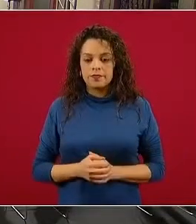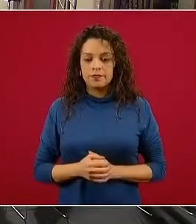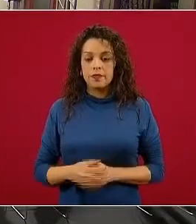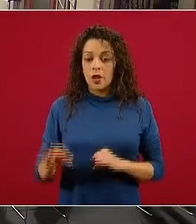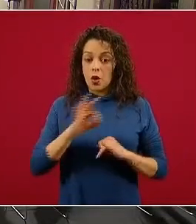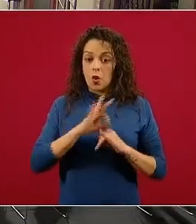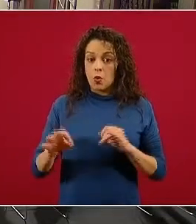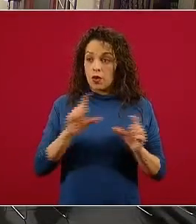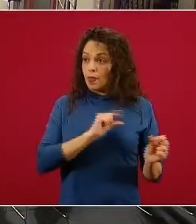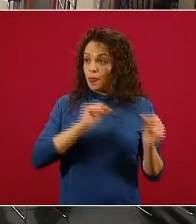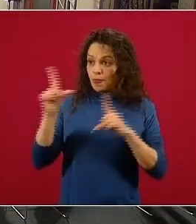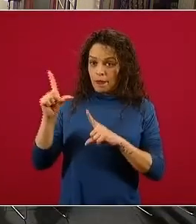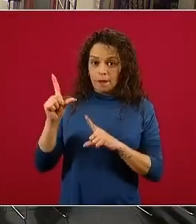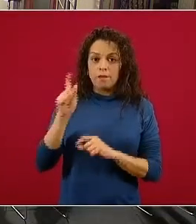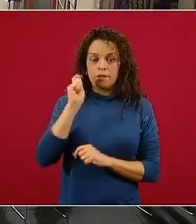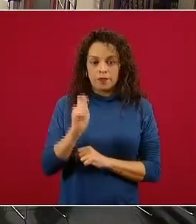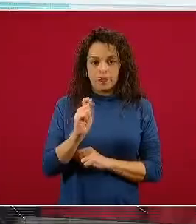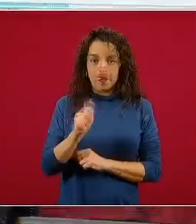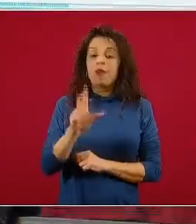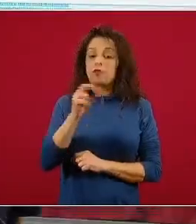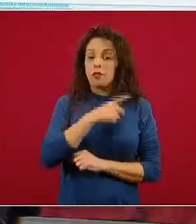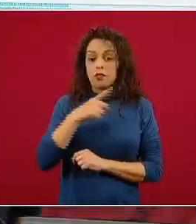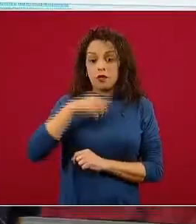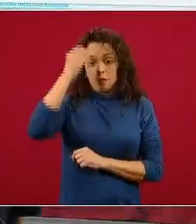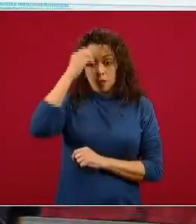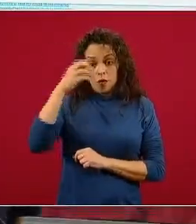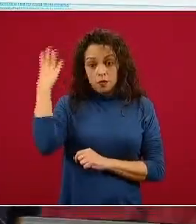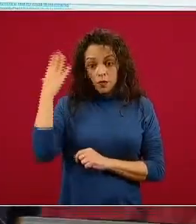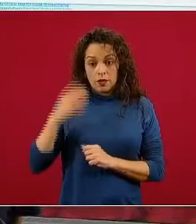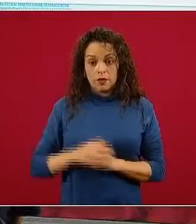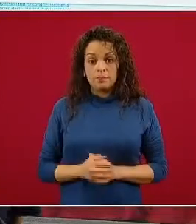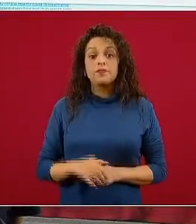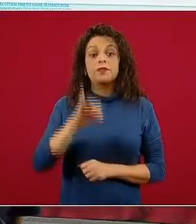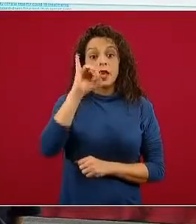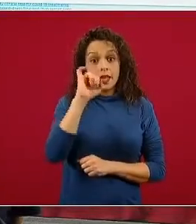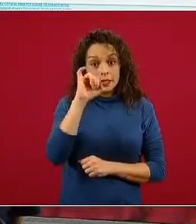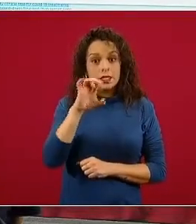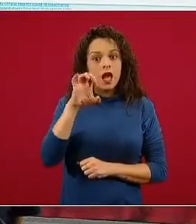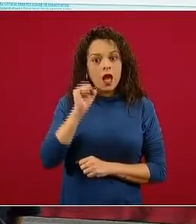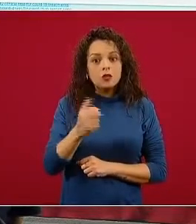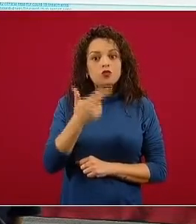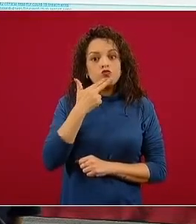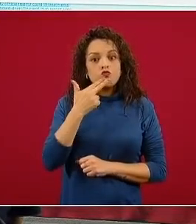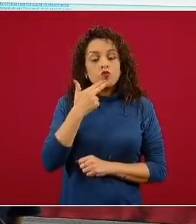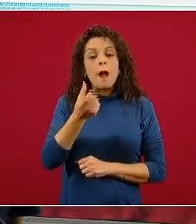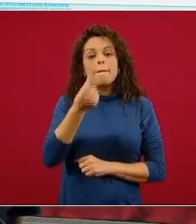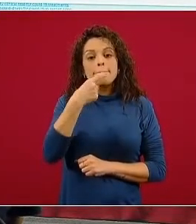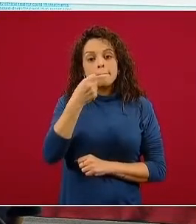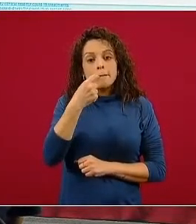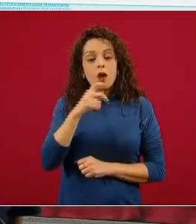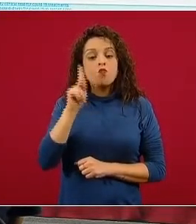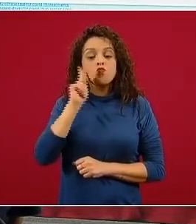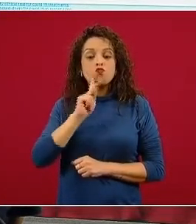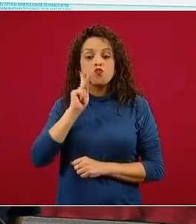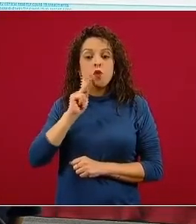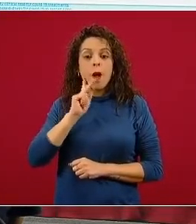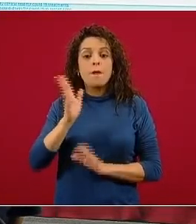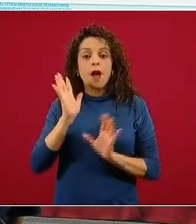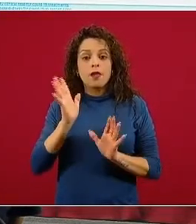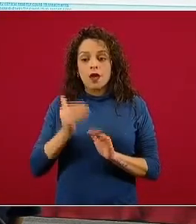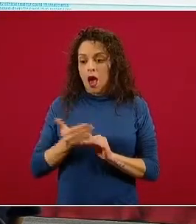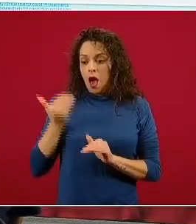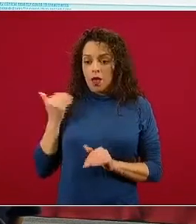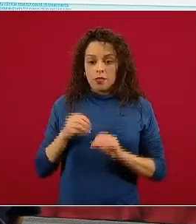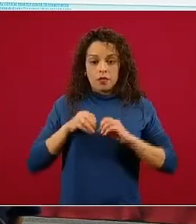nos muestra y recuerda, es un fármaco que sí mostró ser útil en un ensayo clínico previamente publicado,